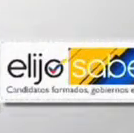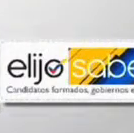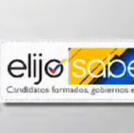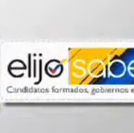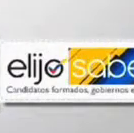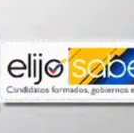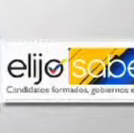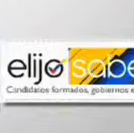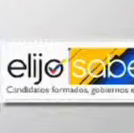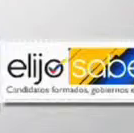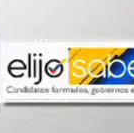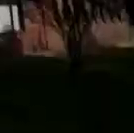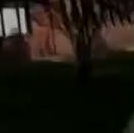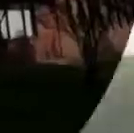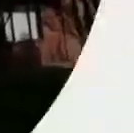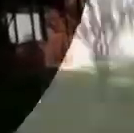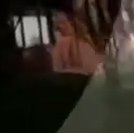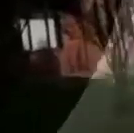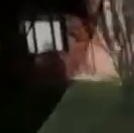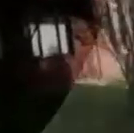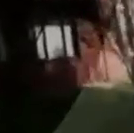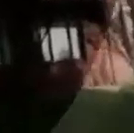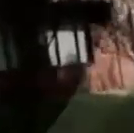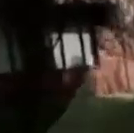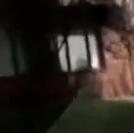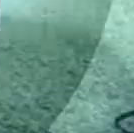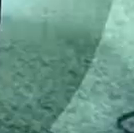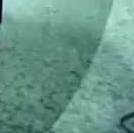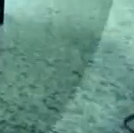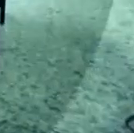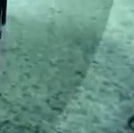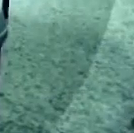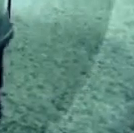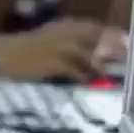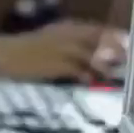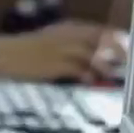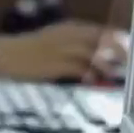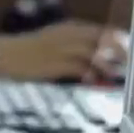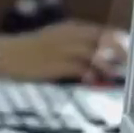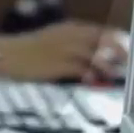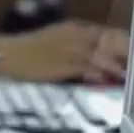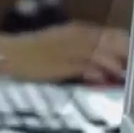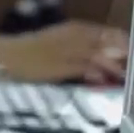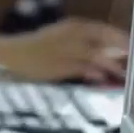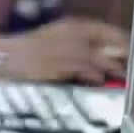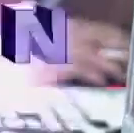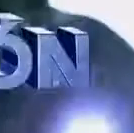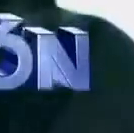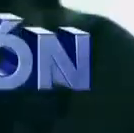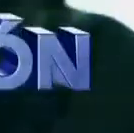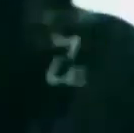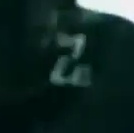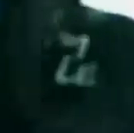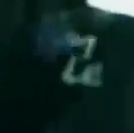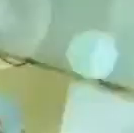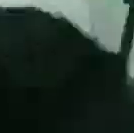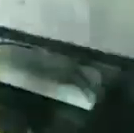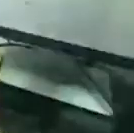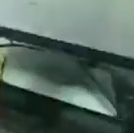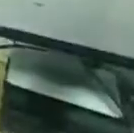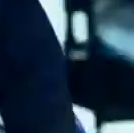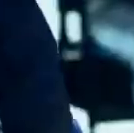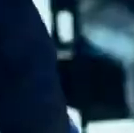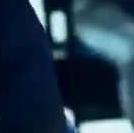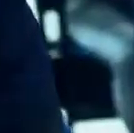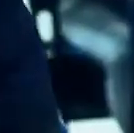formados. Gobiernos exitosos. Escuela de Alto Gobierno. 17 años. Contribuyendo a la formación, actualización